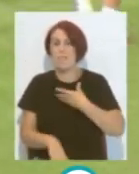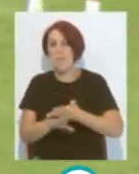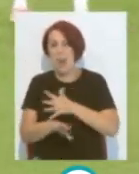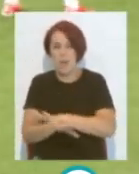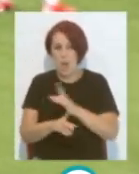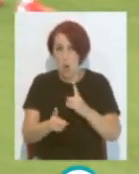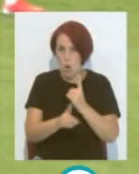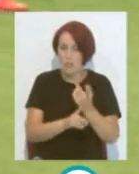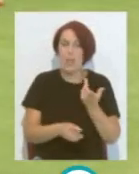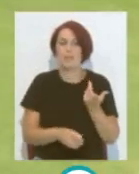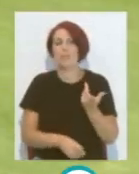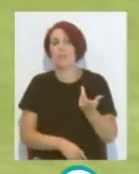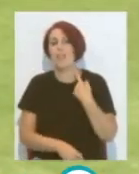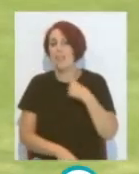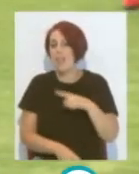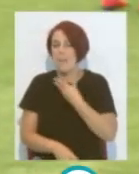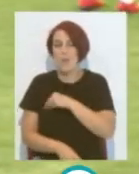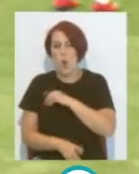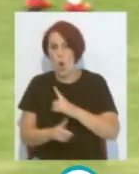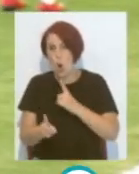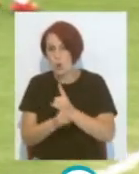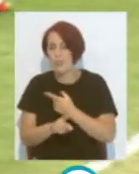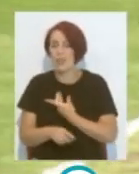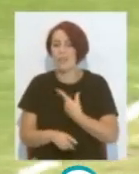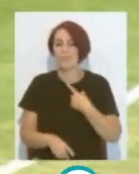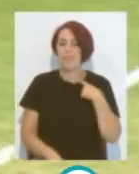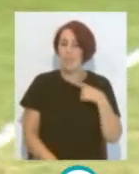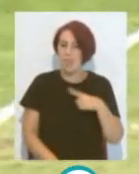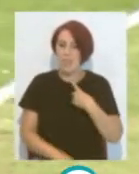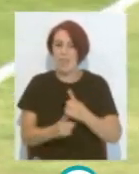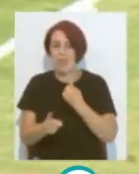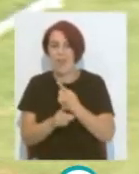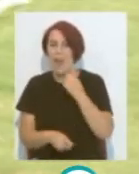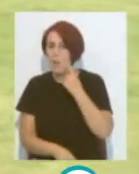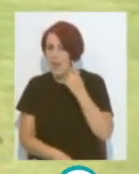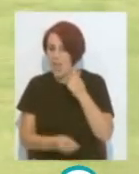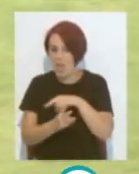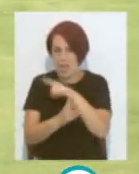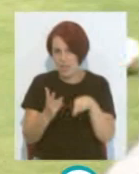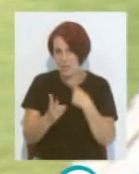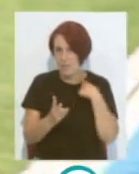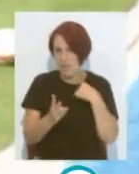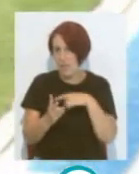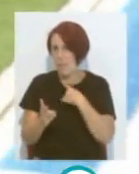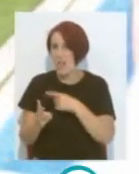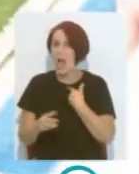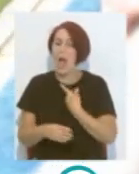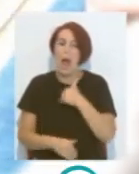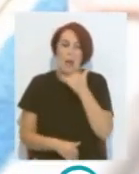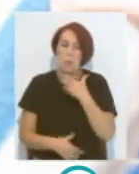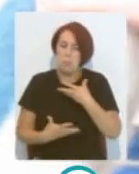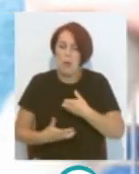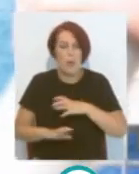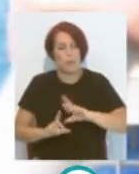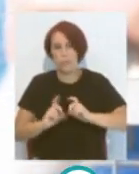De la derrota Ante el Español Y ante el Almería Podía haber Alguna cara larga Y esto Pero el equipo Se recuperó